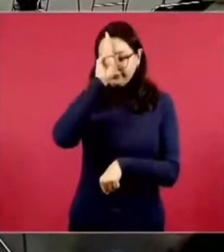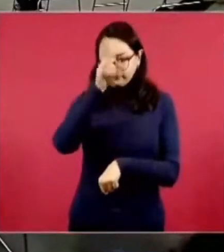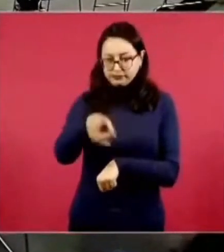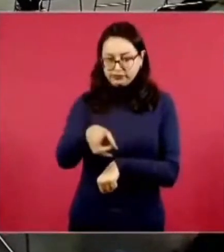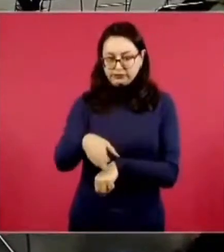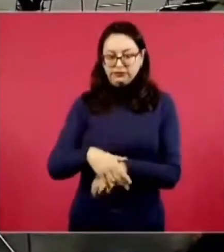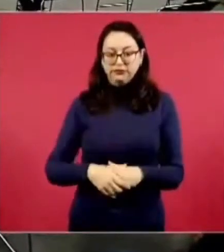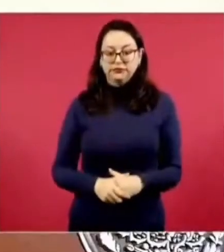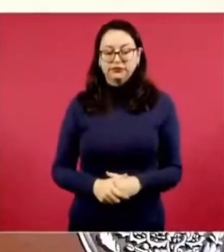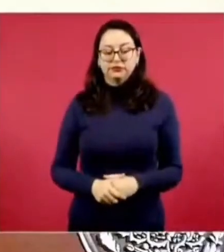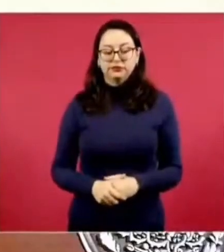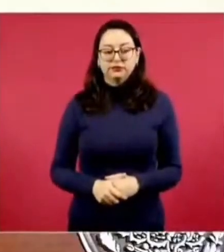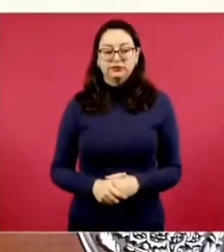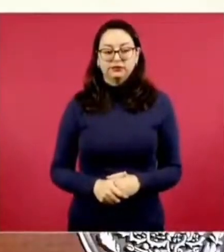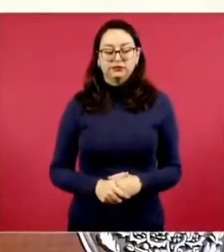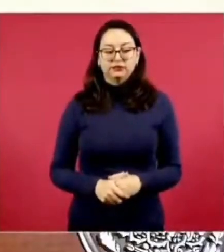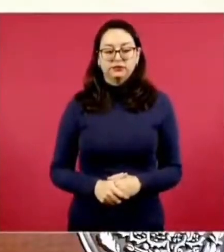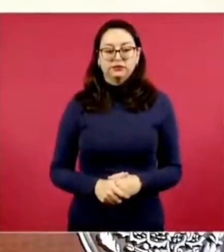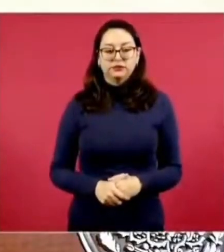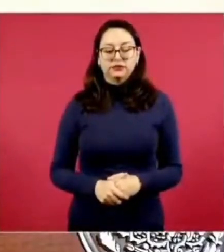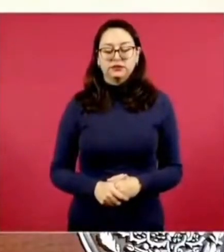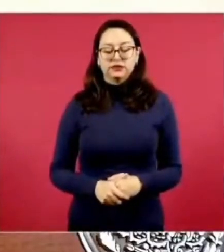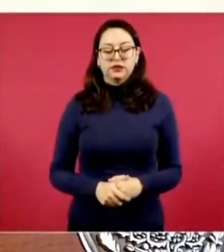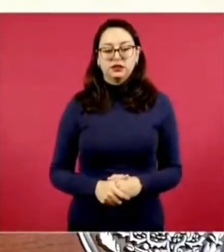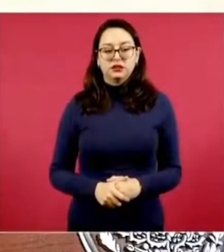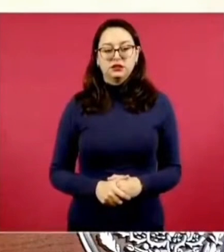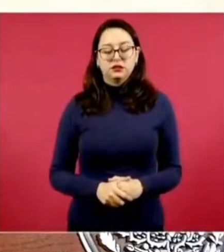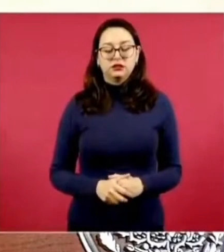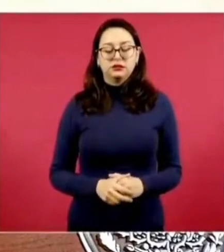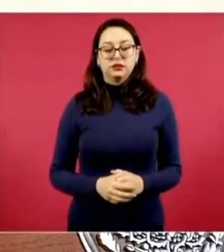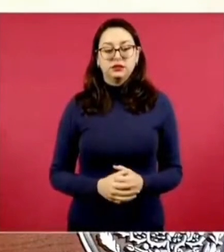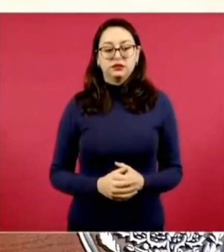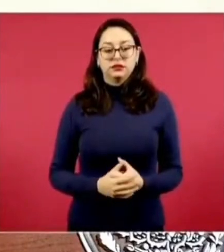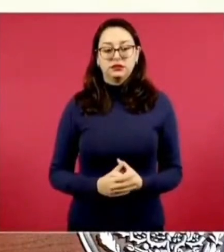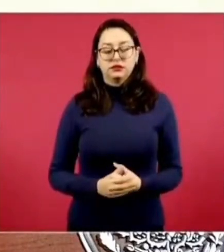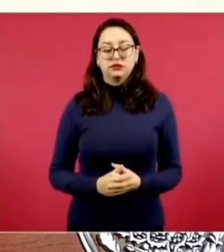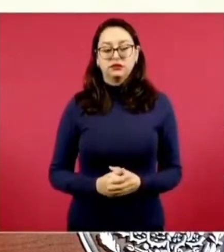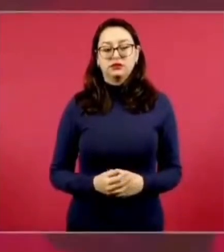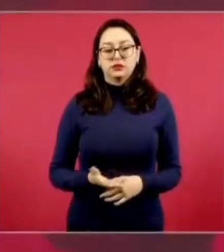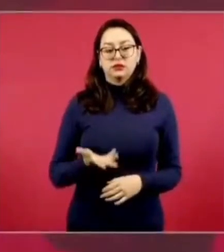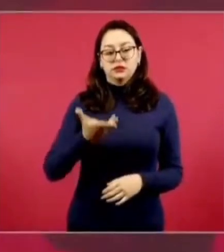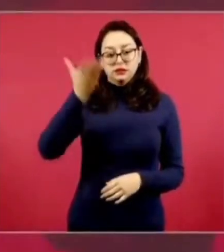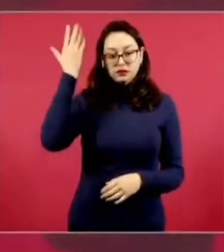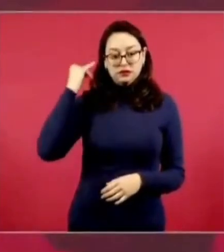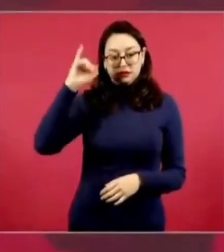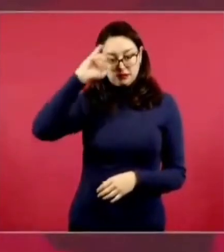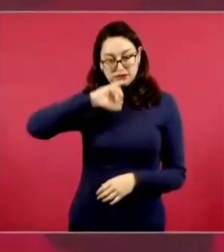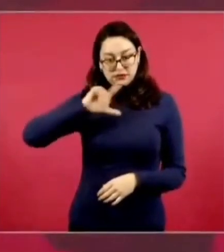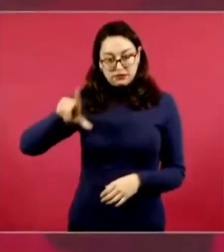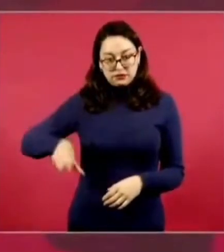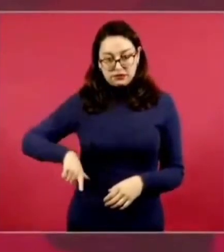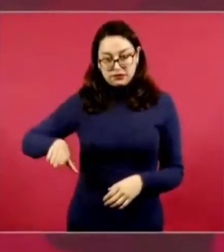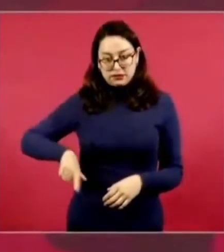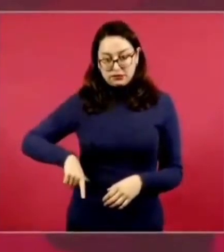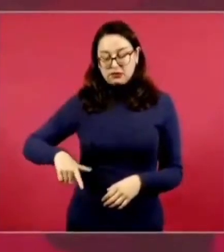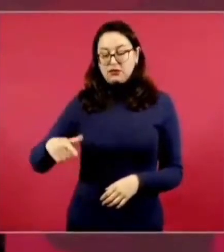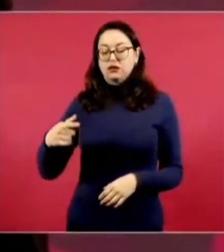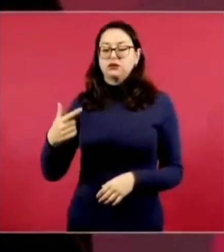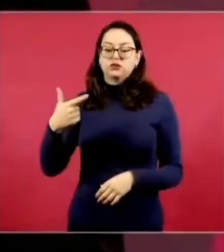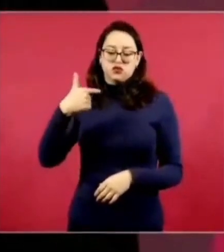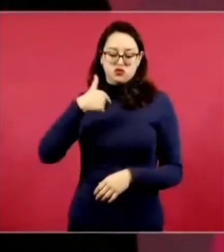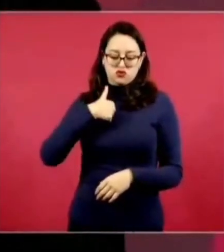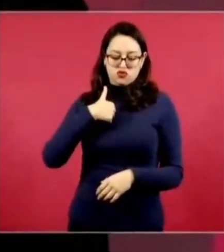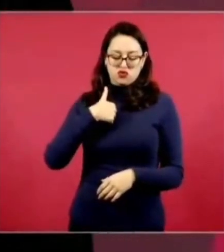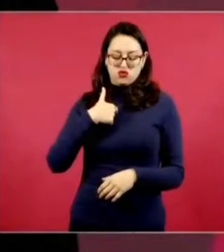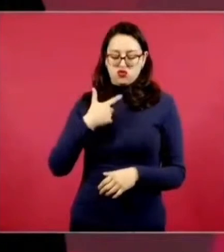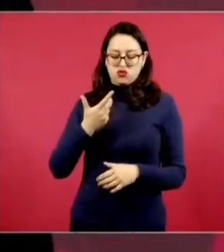ya lo hice cuando salí de la jefatura de gobierno nada más que como tenía yo otra